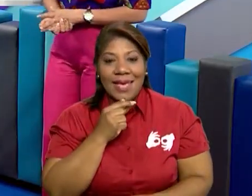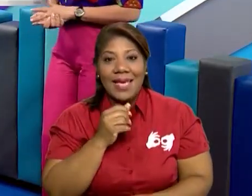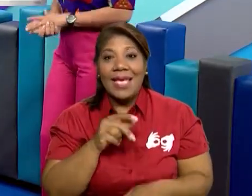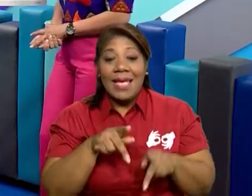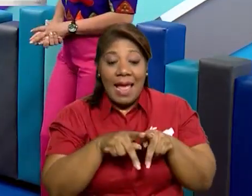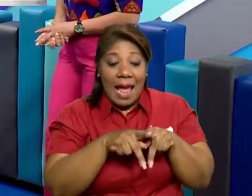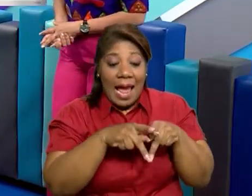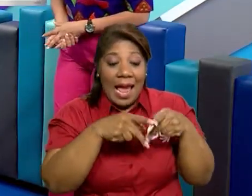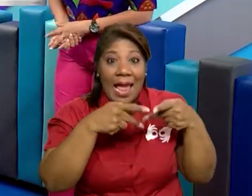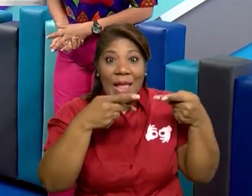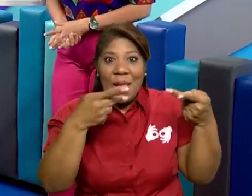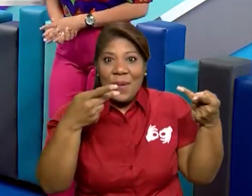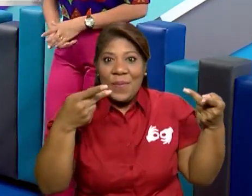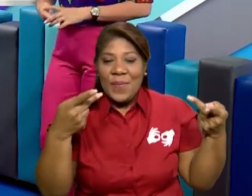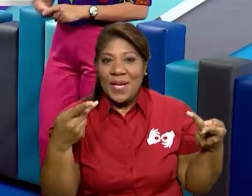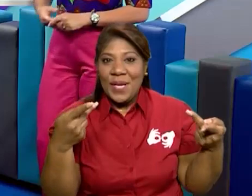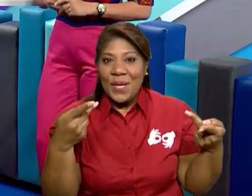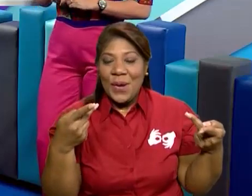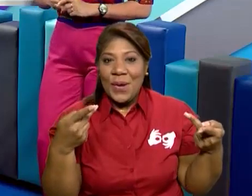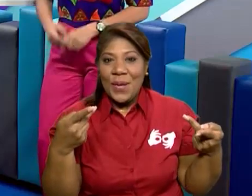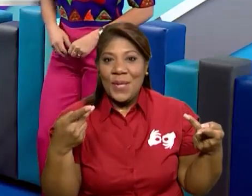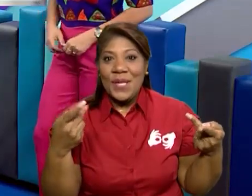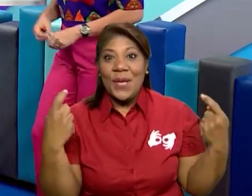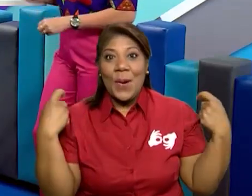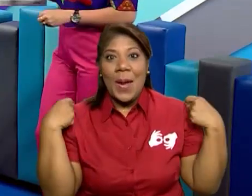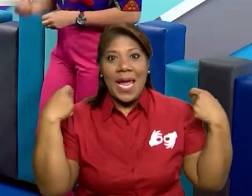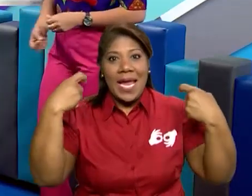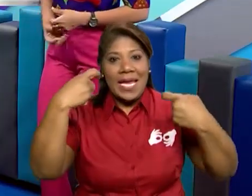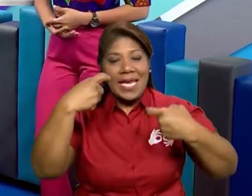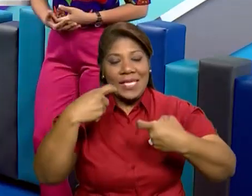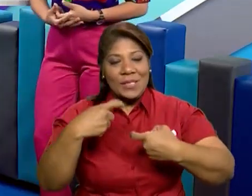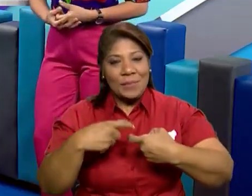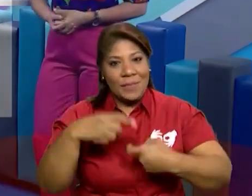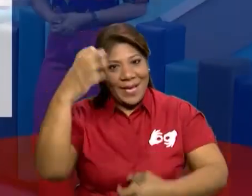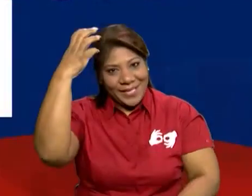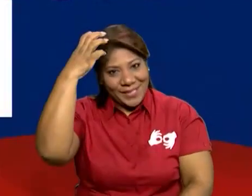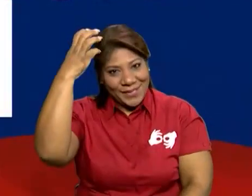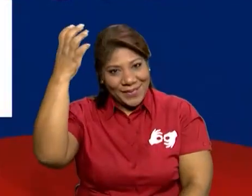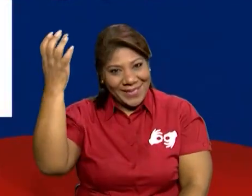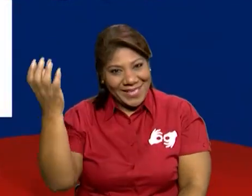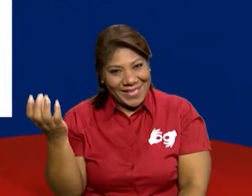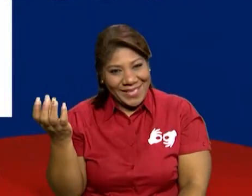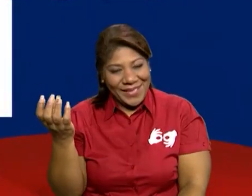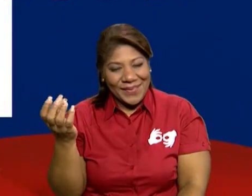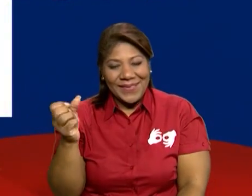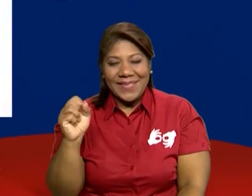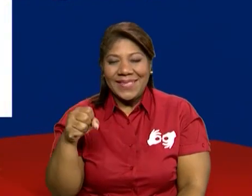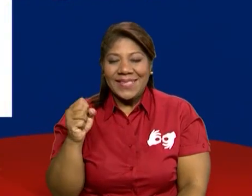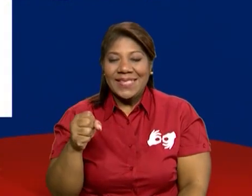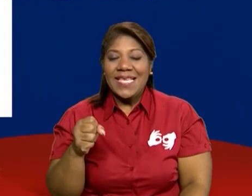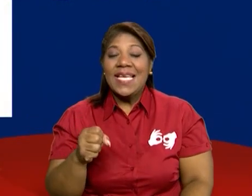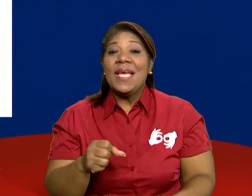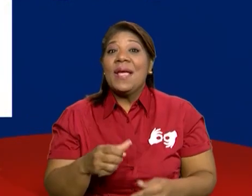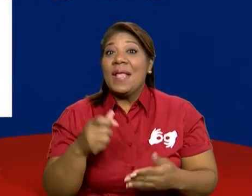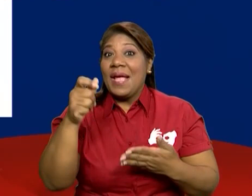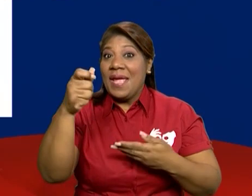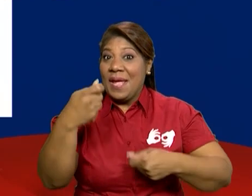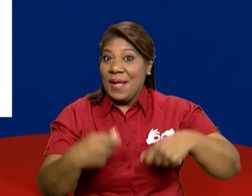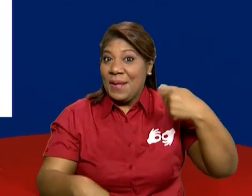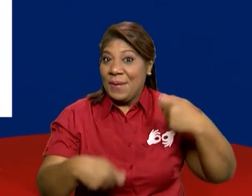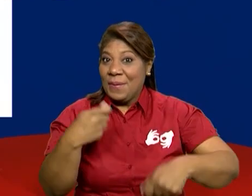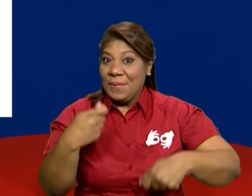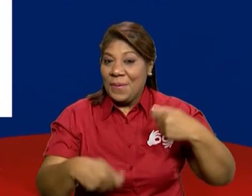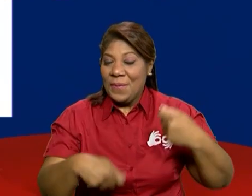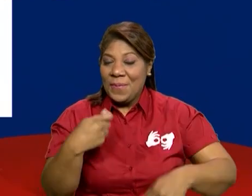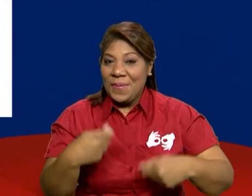Españolito, maestra Katia, del nuevo segmento durante este mes de noviembre. Así es. Y el Españolito nos trae una